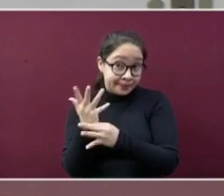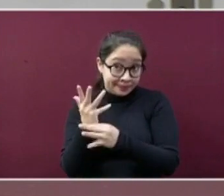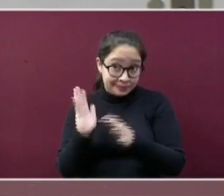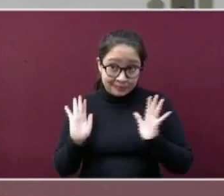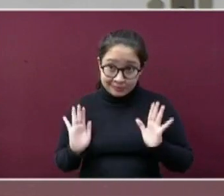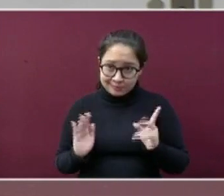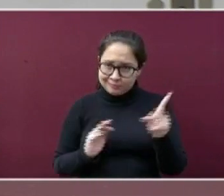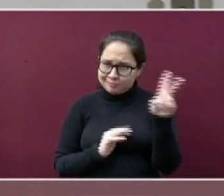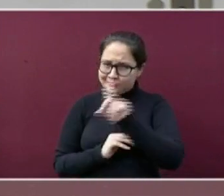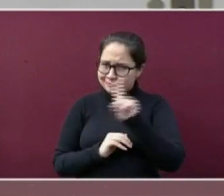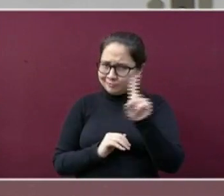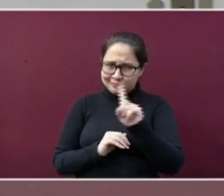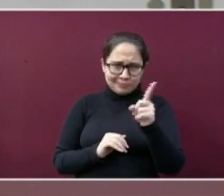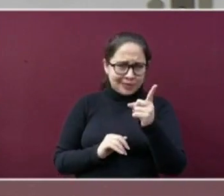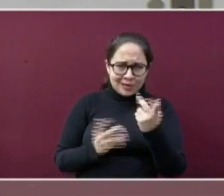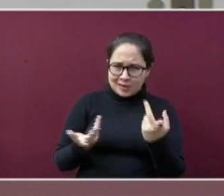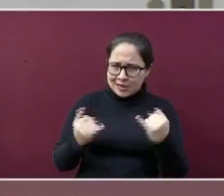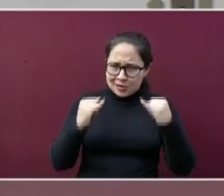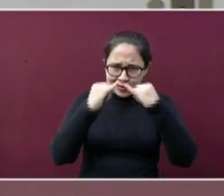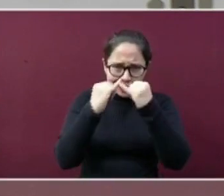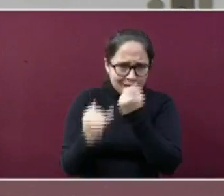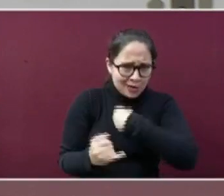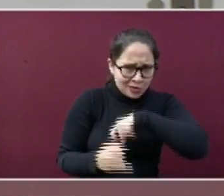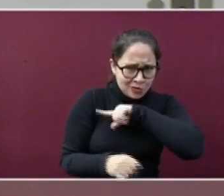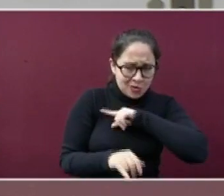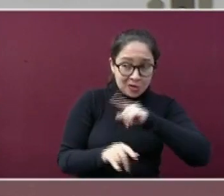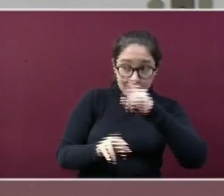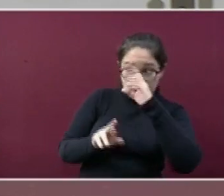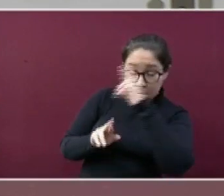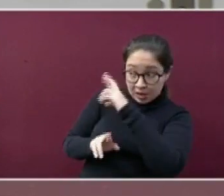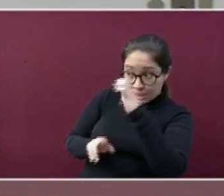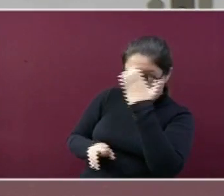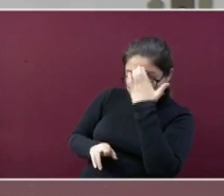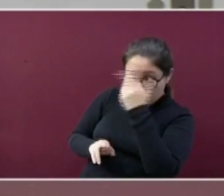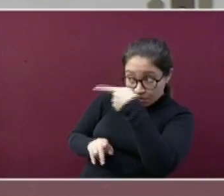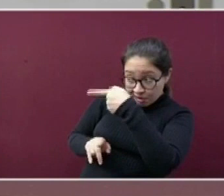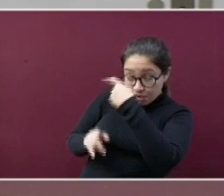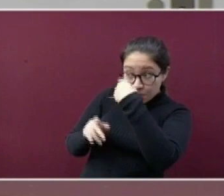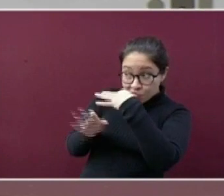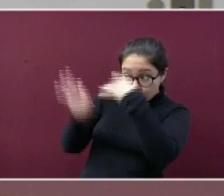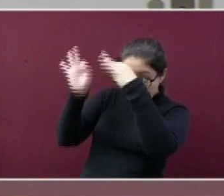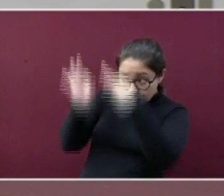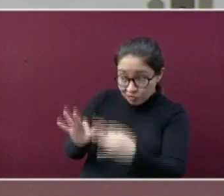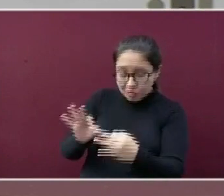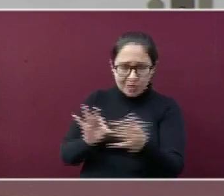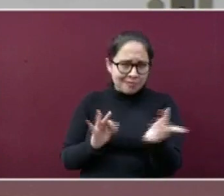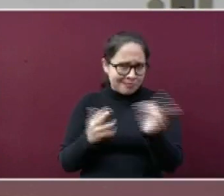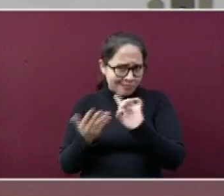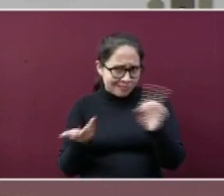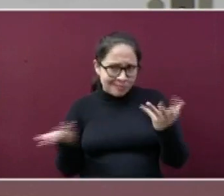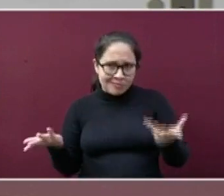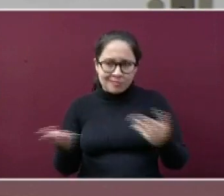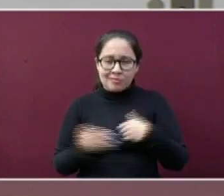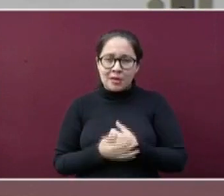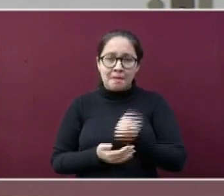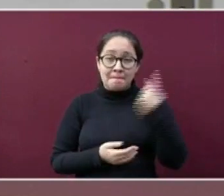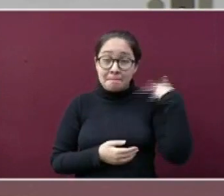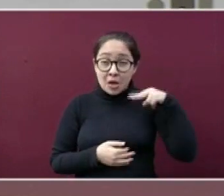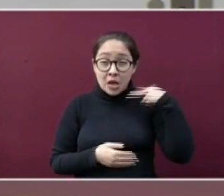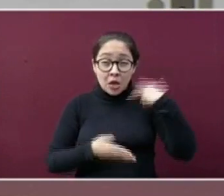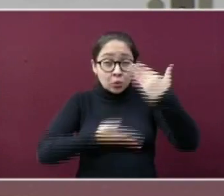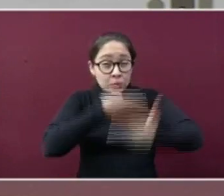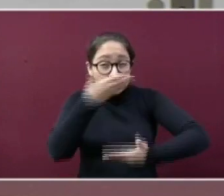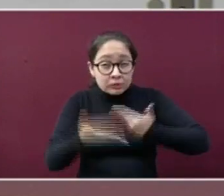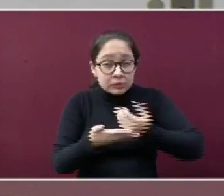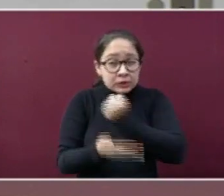pesar de que ninguna institución sanitaria lo reconoce como medicamento. Los servicios de salud de Veracruz han sido sumamente